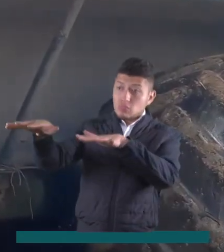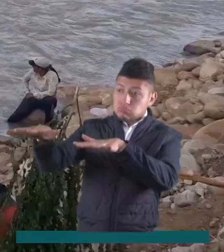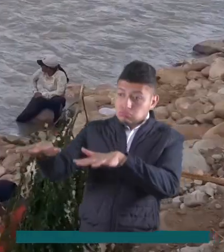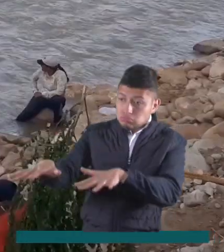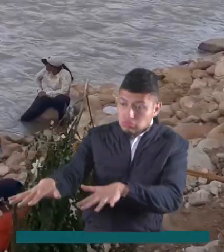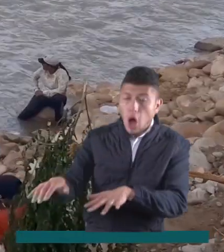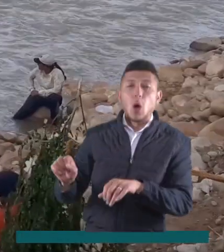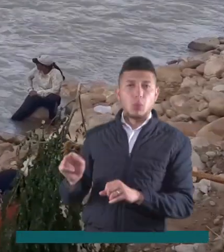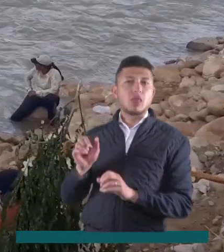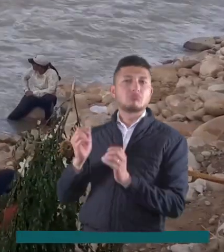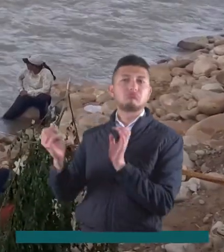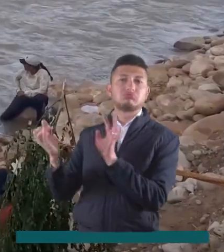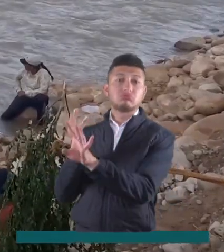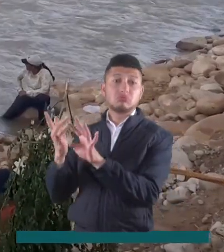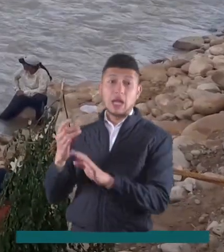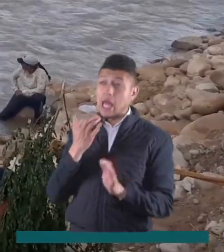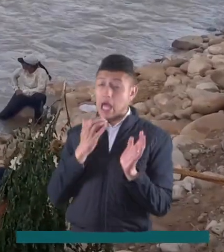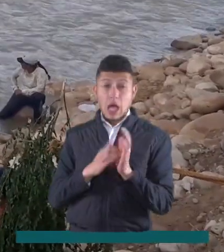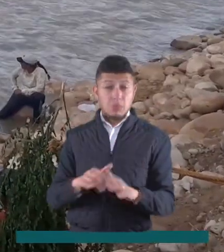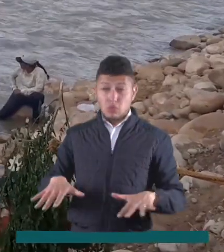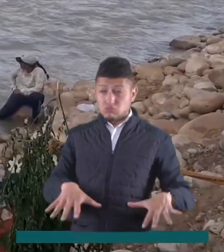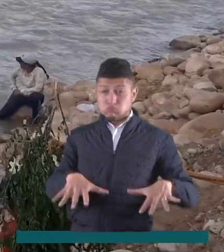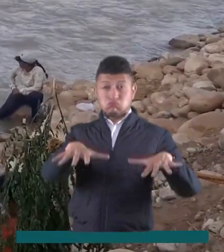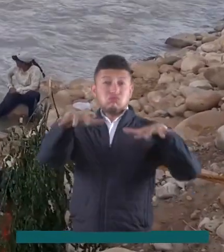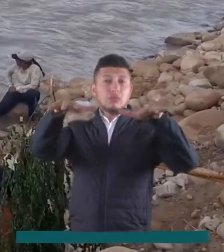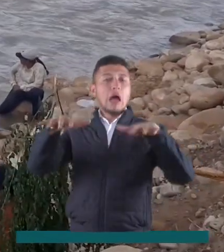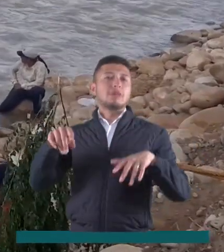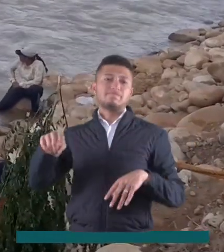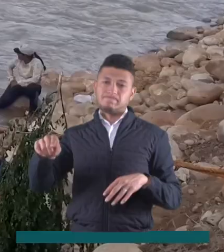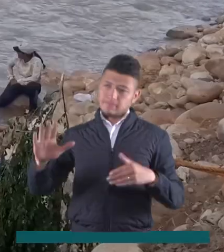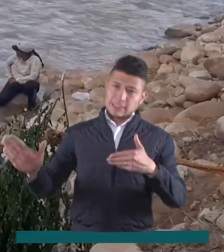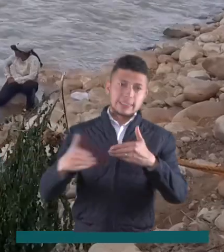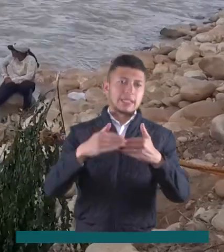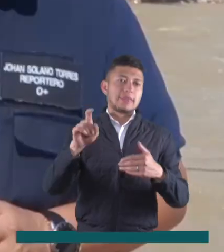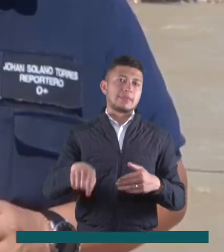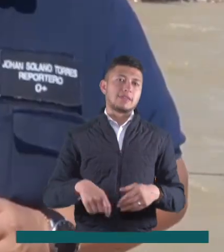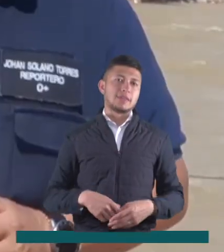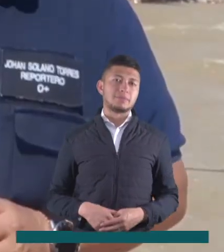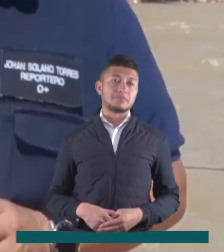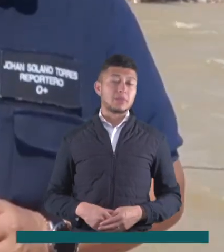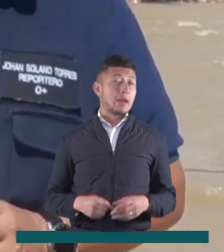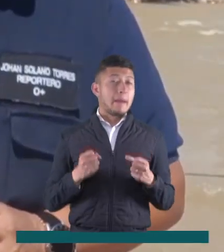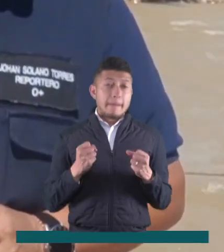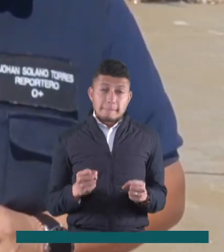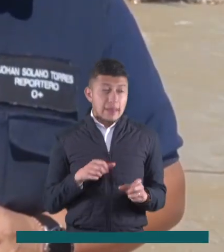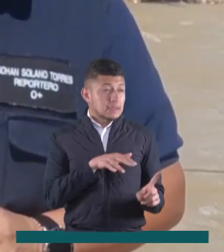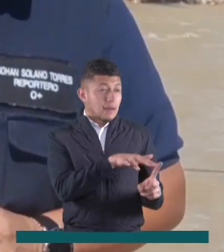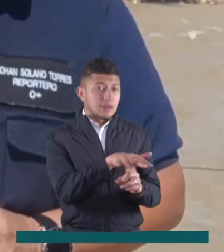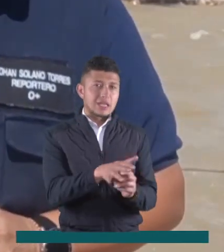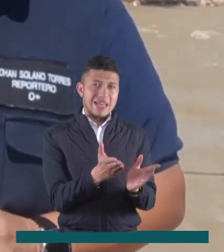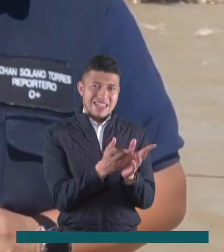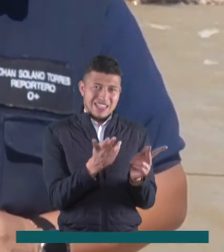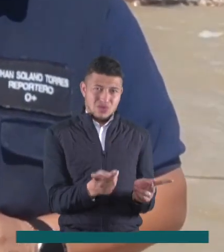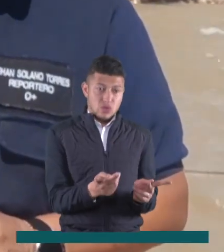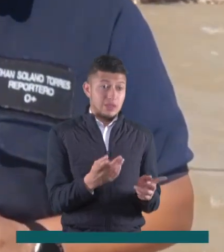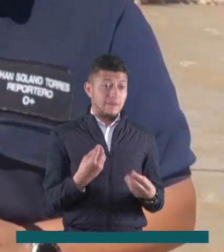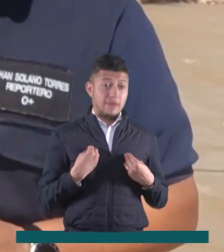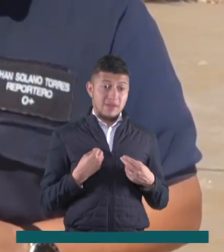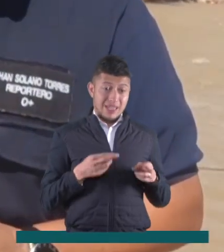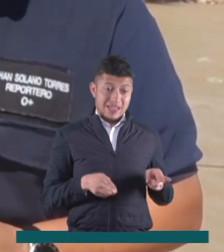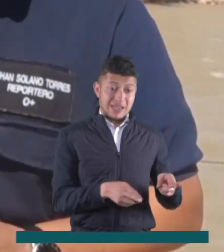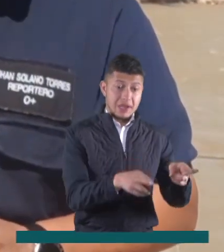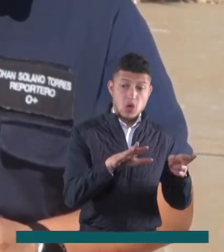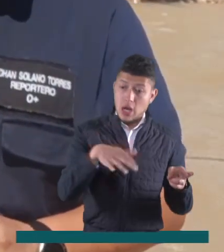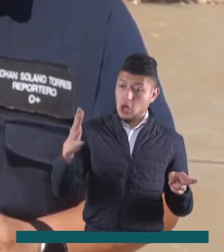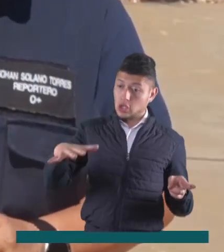caudal del río se encuentre bajo. Si se presentan crecientes, estos pasos deberán cerrarse. Entre los grandes afectados están los estudiantes que viven al